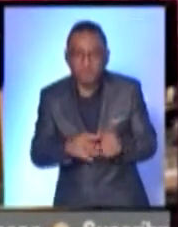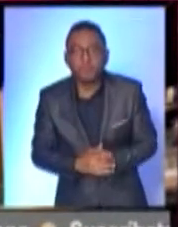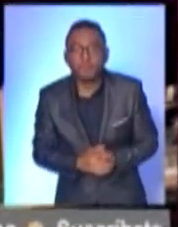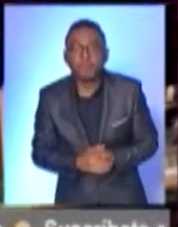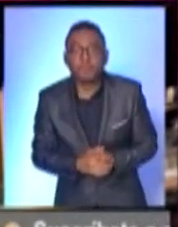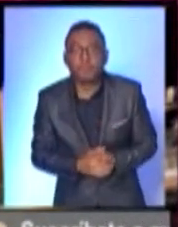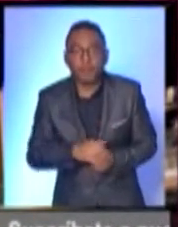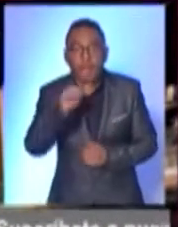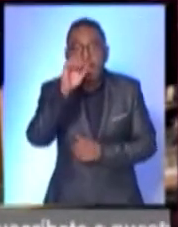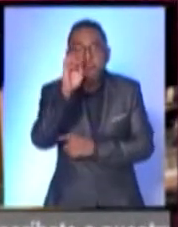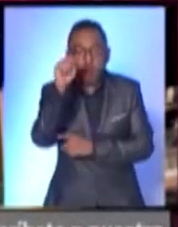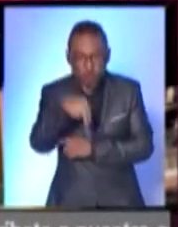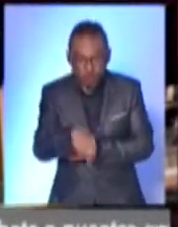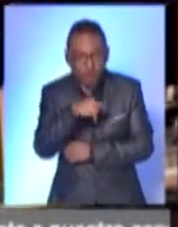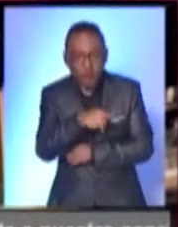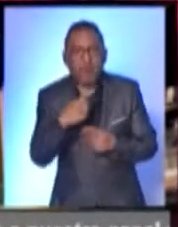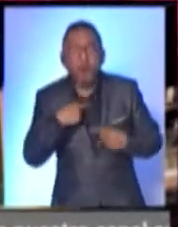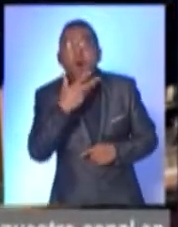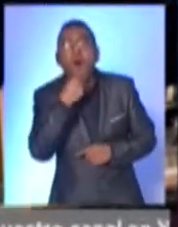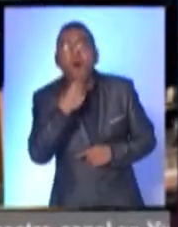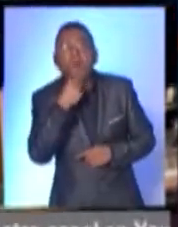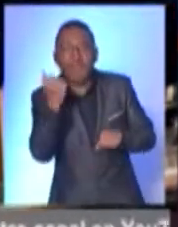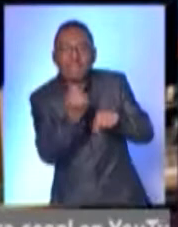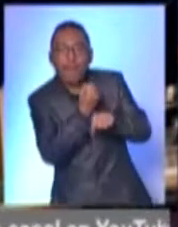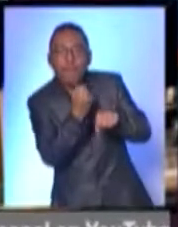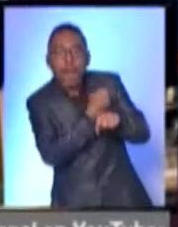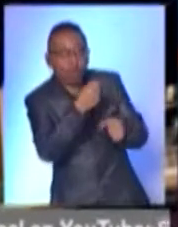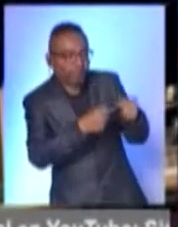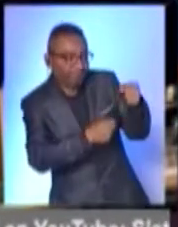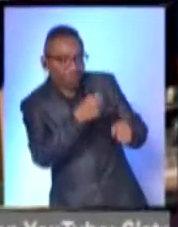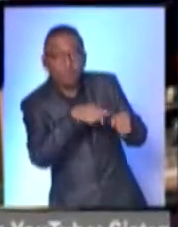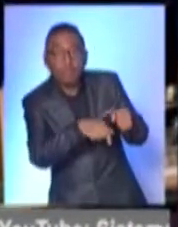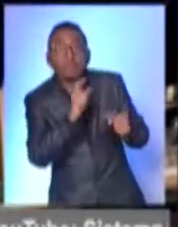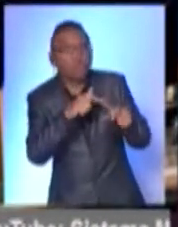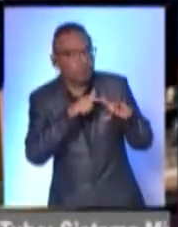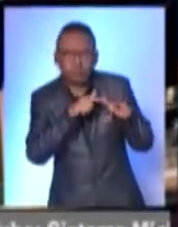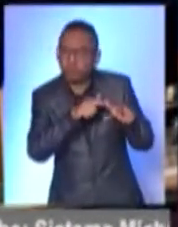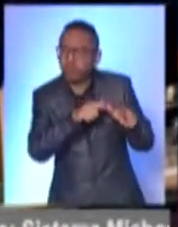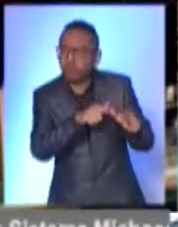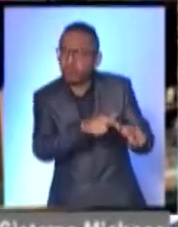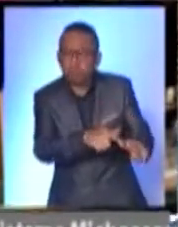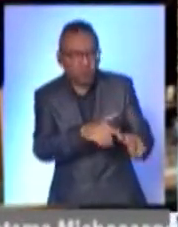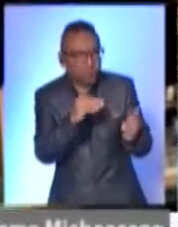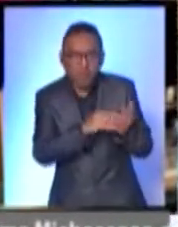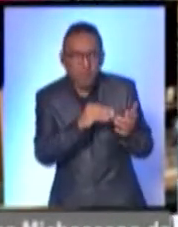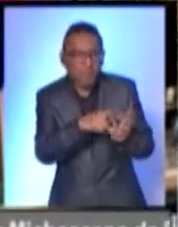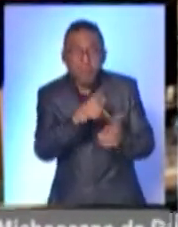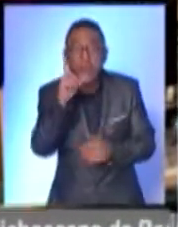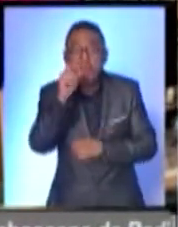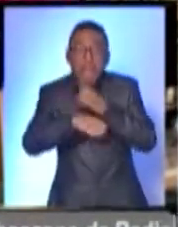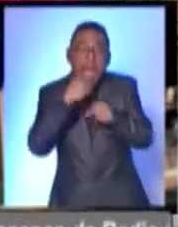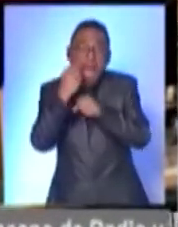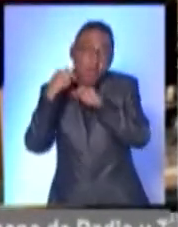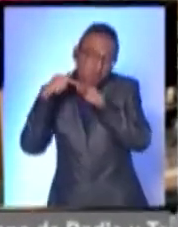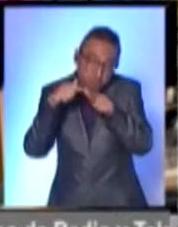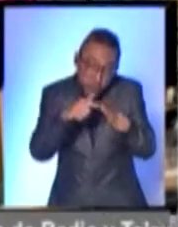Don Abdón es uno de los pocos boleadores de zapatos que aún mantienen vigente este oficio en nuestra ciudad. Por más de 20 años ha